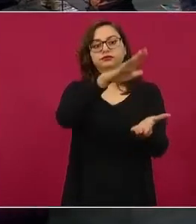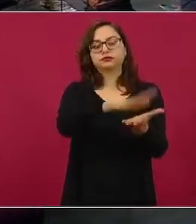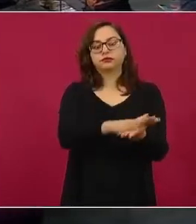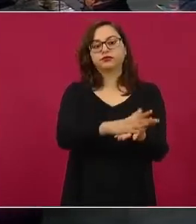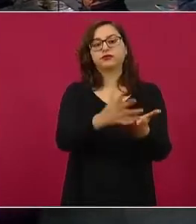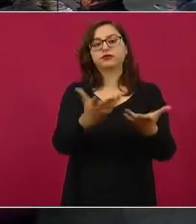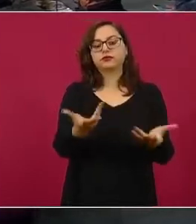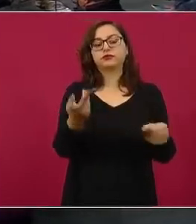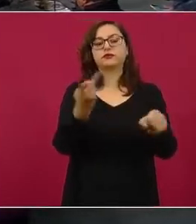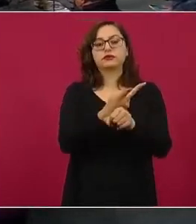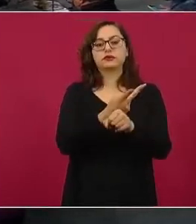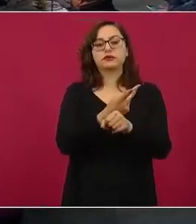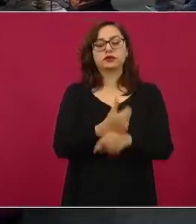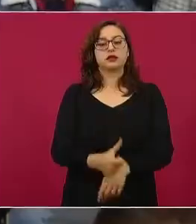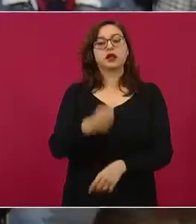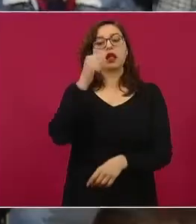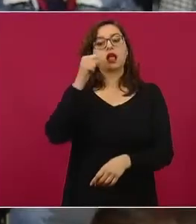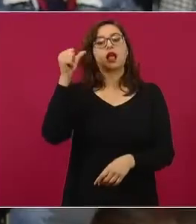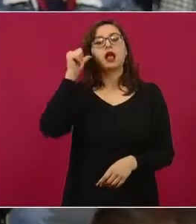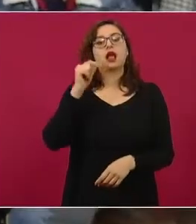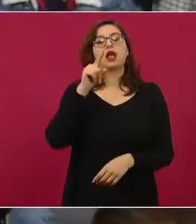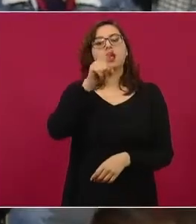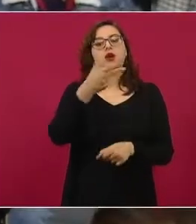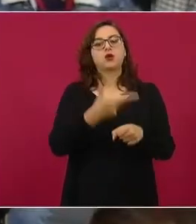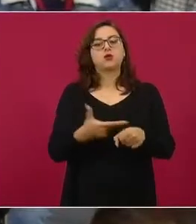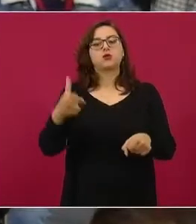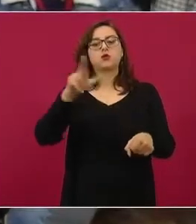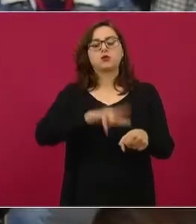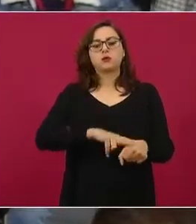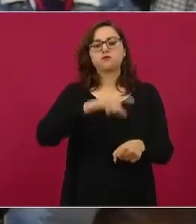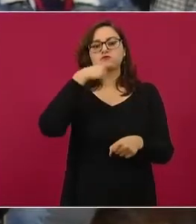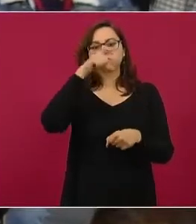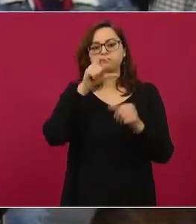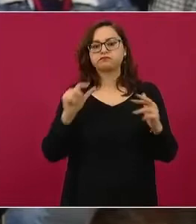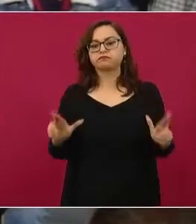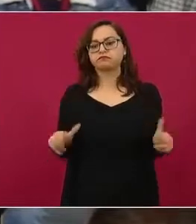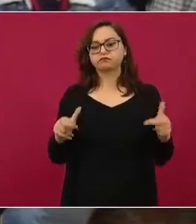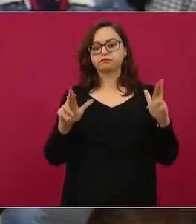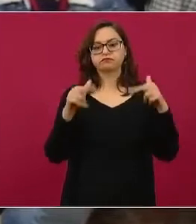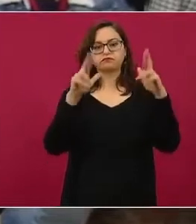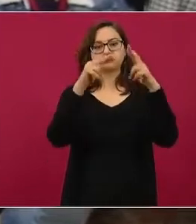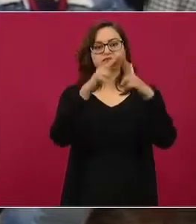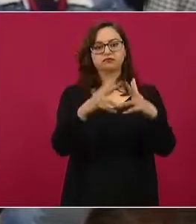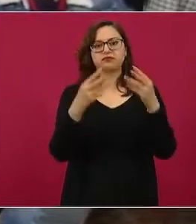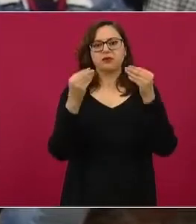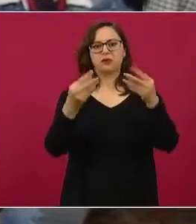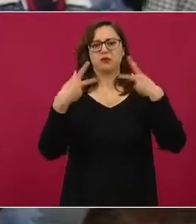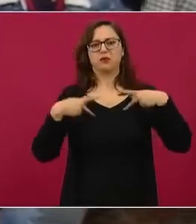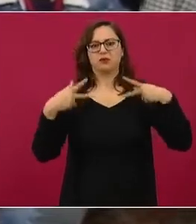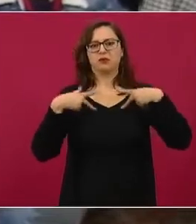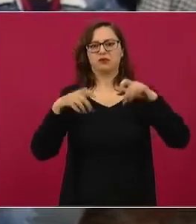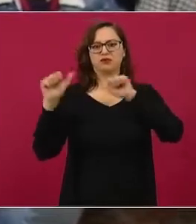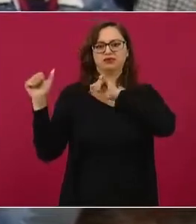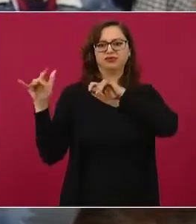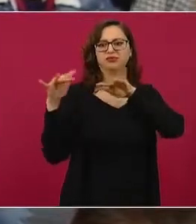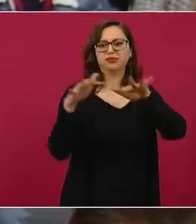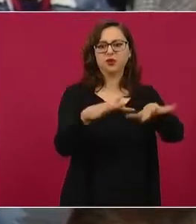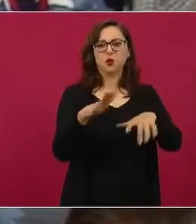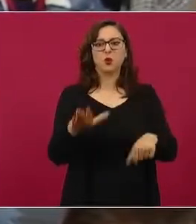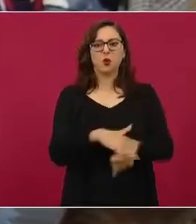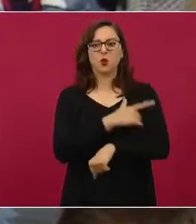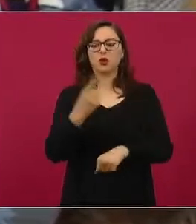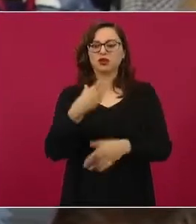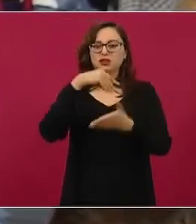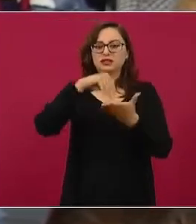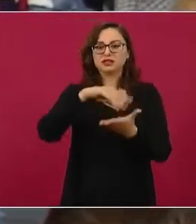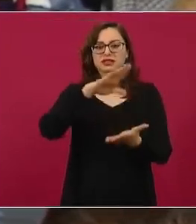Ayer lo que veíamos, por ejemplo, en el hospital La Raza fue aglomeraciones afuera porque no lograban obtener cita. Me imagino que en las autoridades